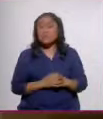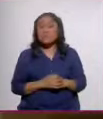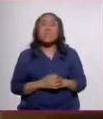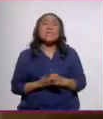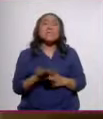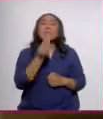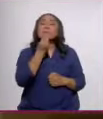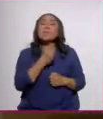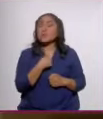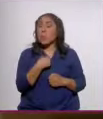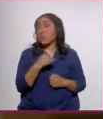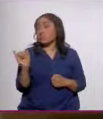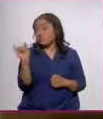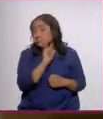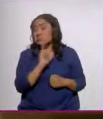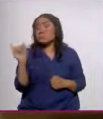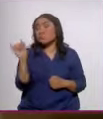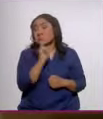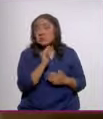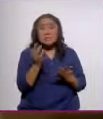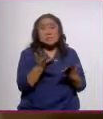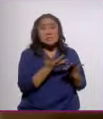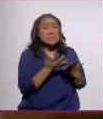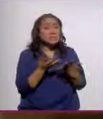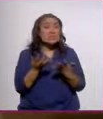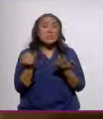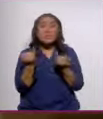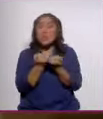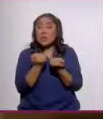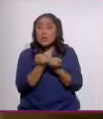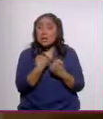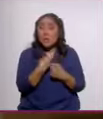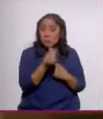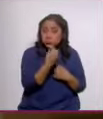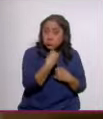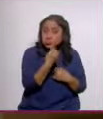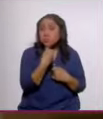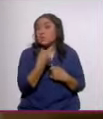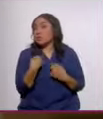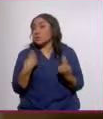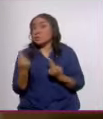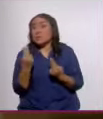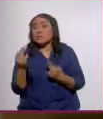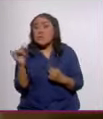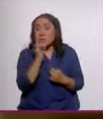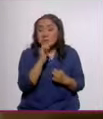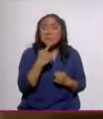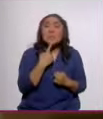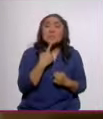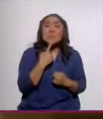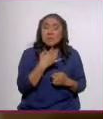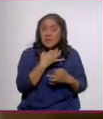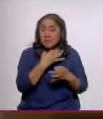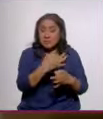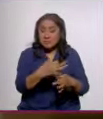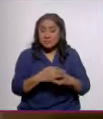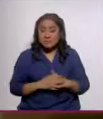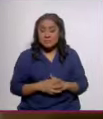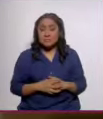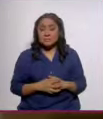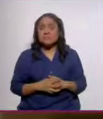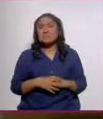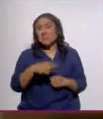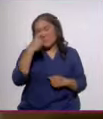recurrir al alcohol incluso hasta para poder comer, para poder vivir, para poder salir a